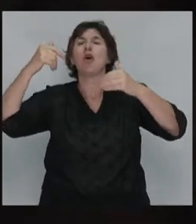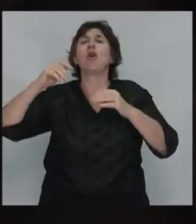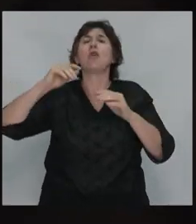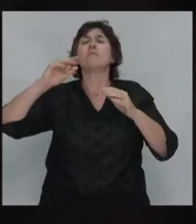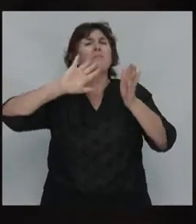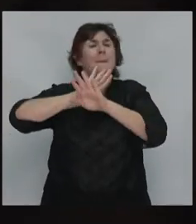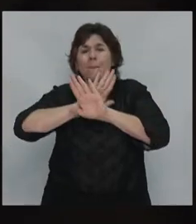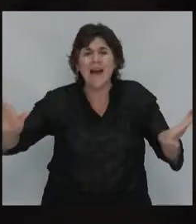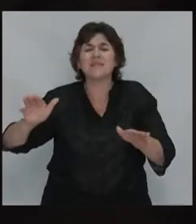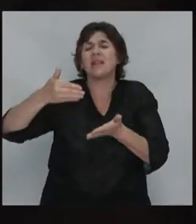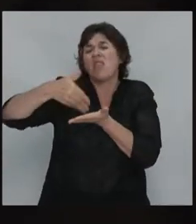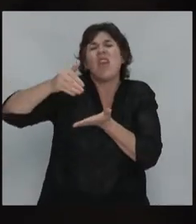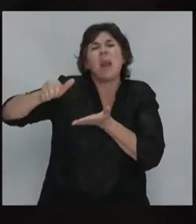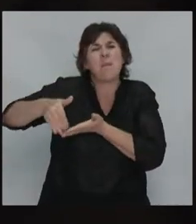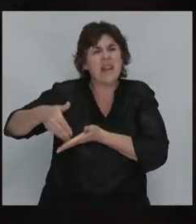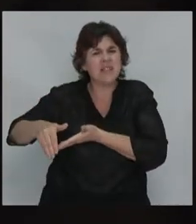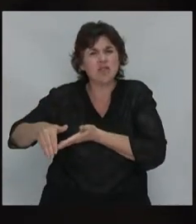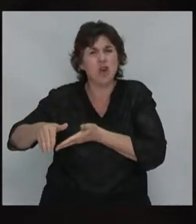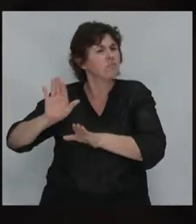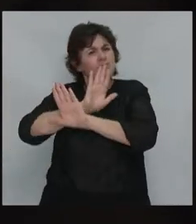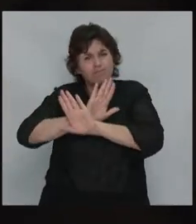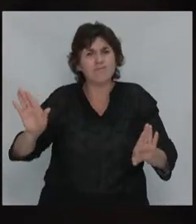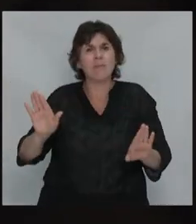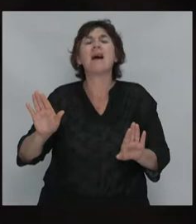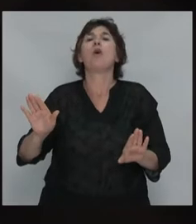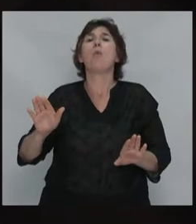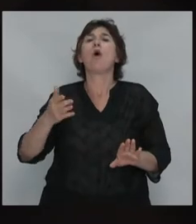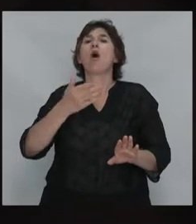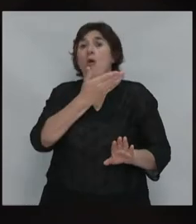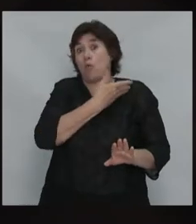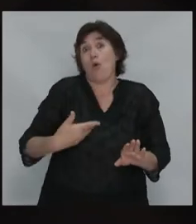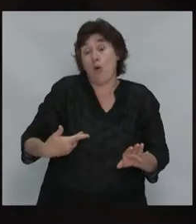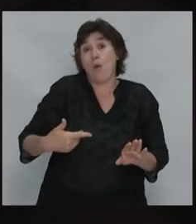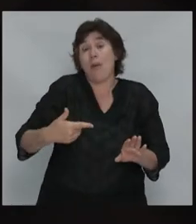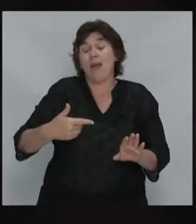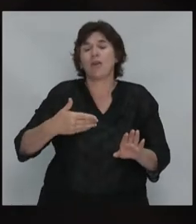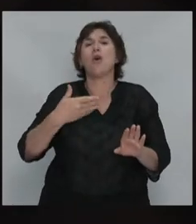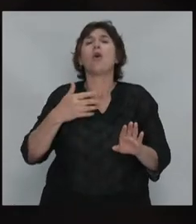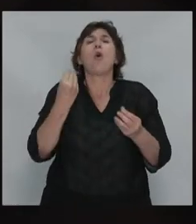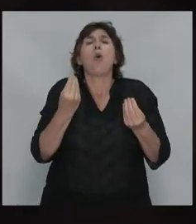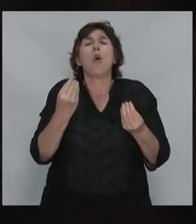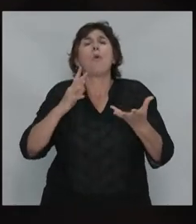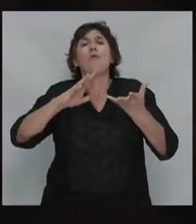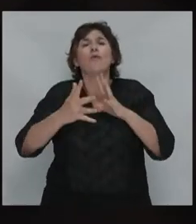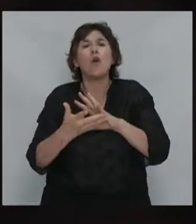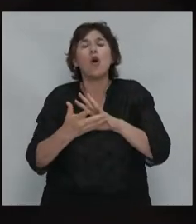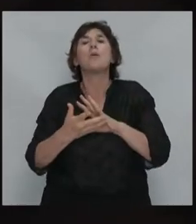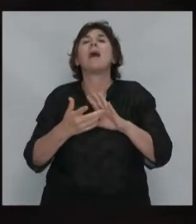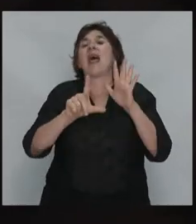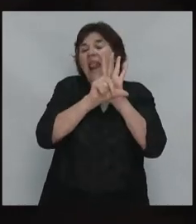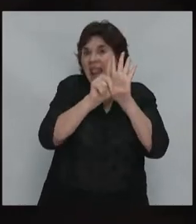discriminación que se hace pública y consistente en el discurso del gobierno y se ha implementado con marcos